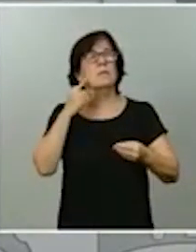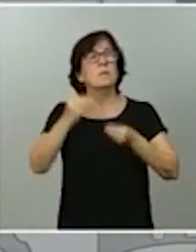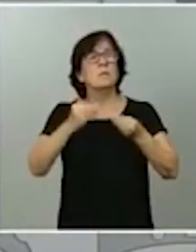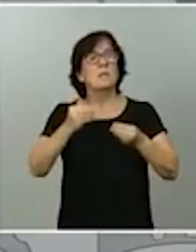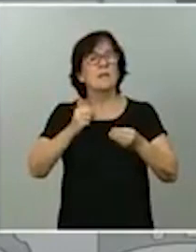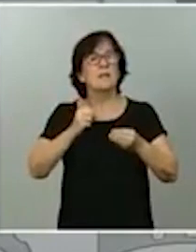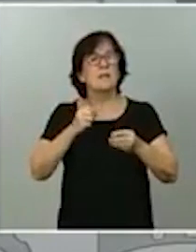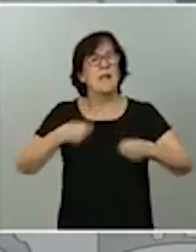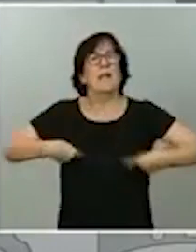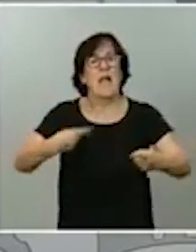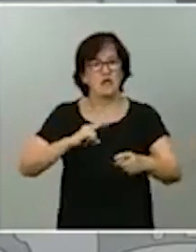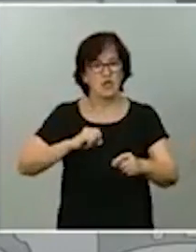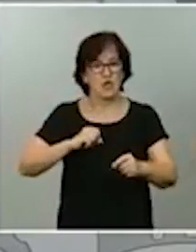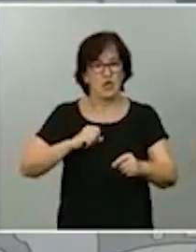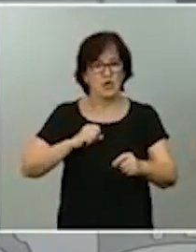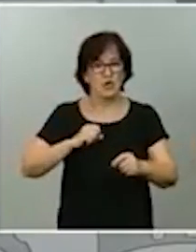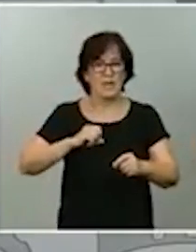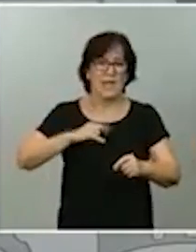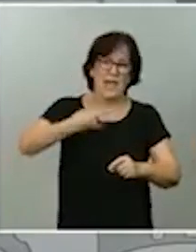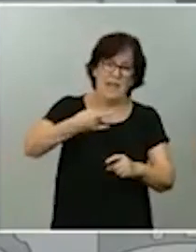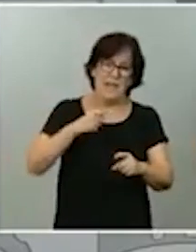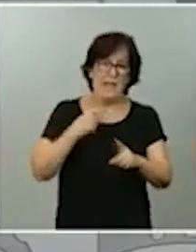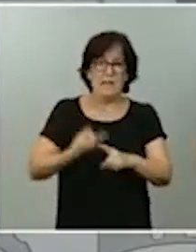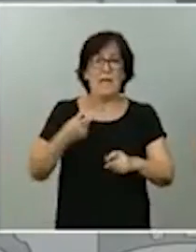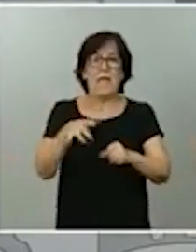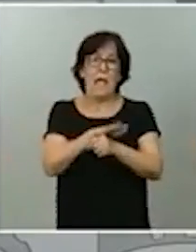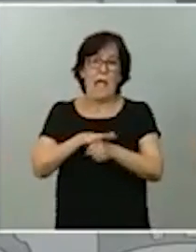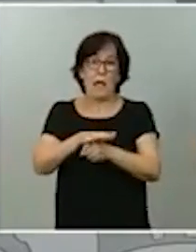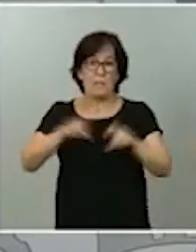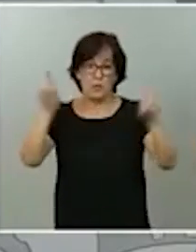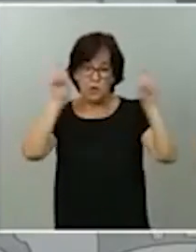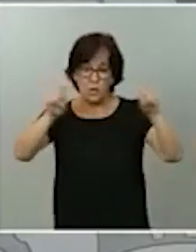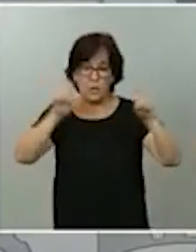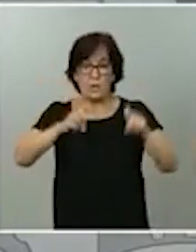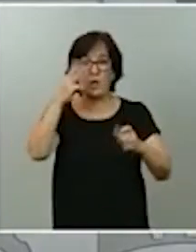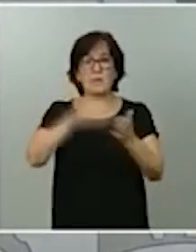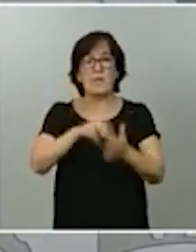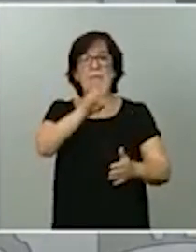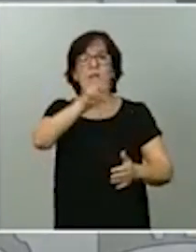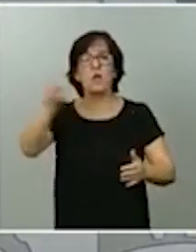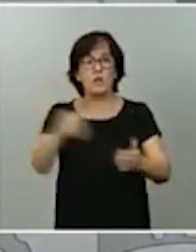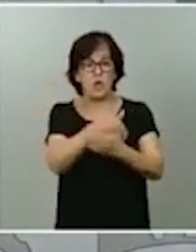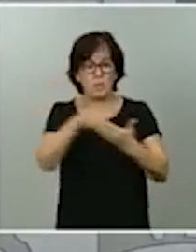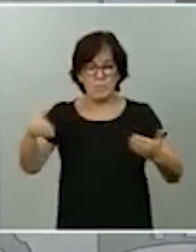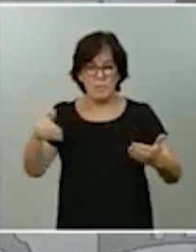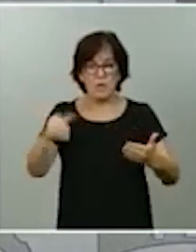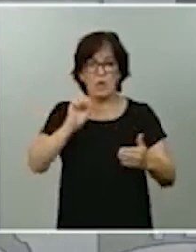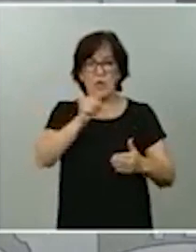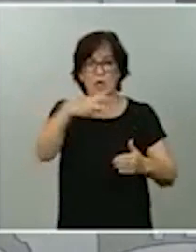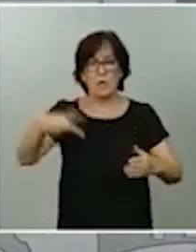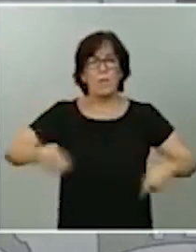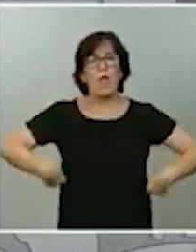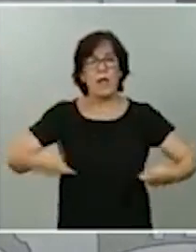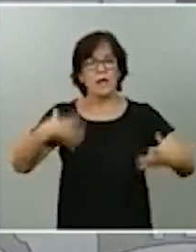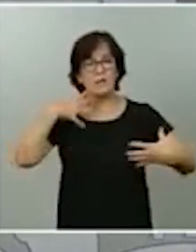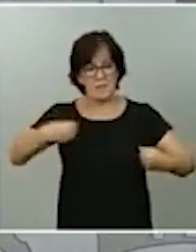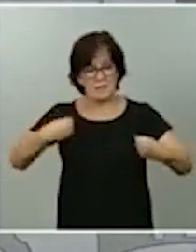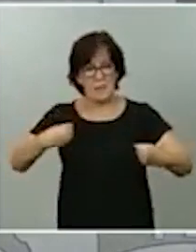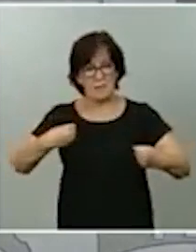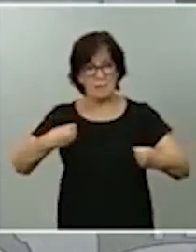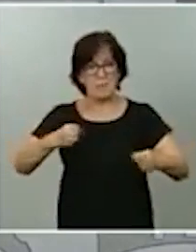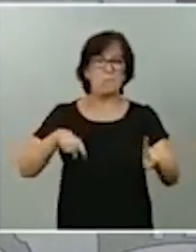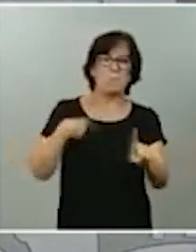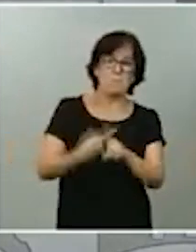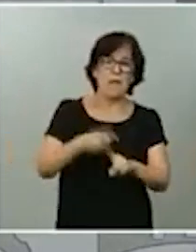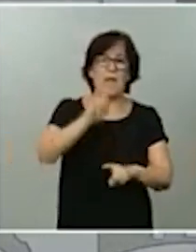puedan tener en el ámbito educativo y 3.200 millones de euros para gasto sanitario, además de 14